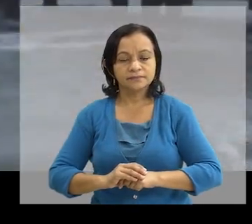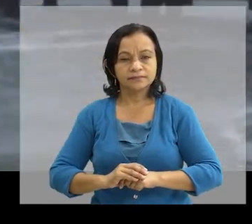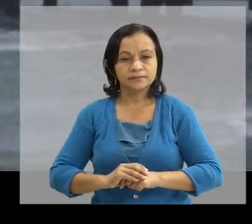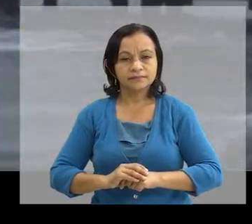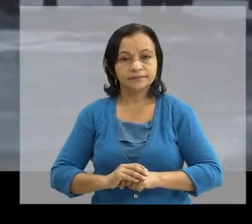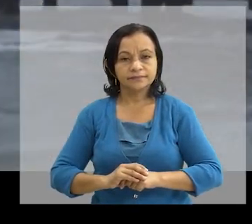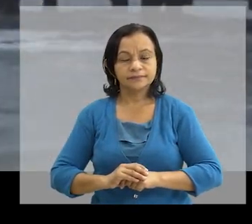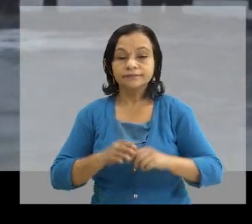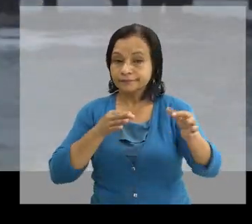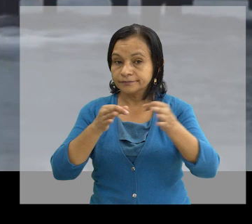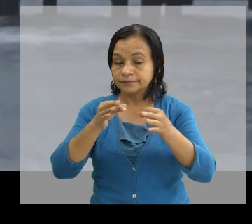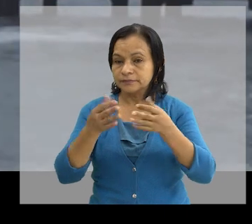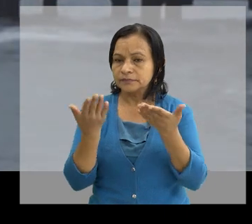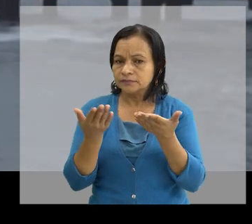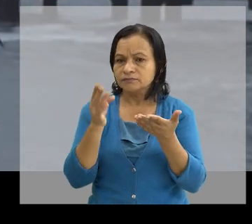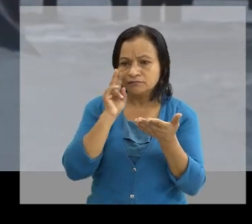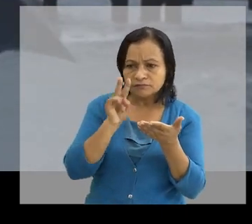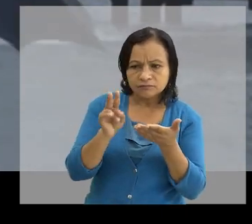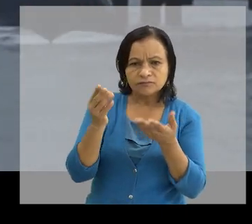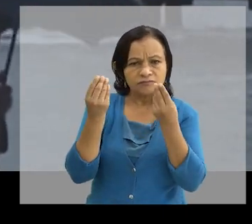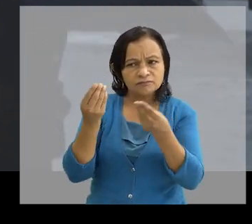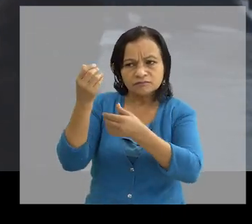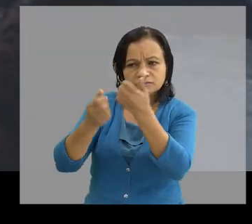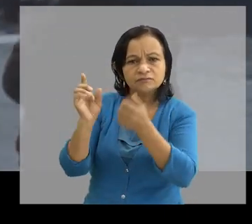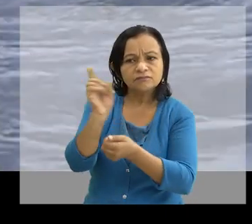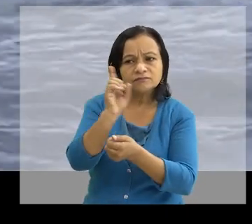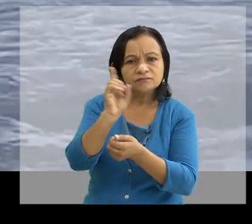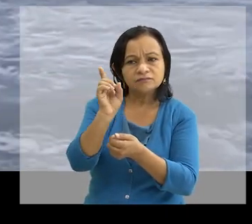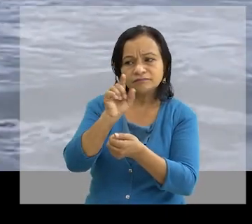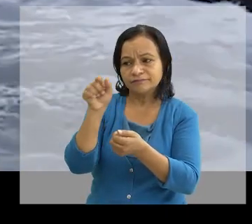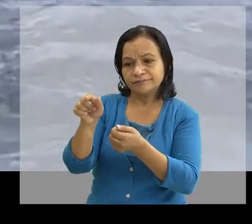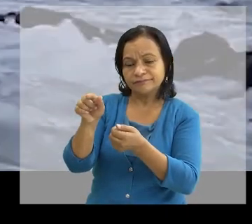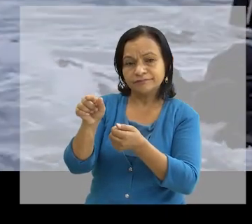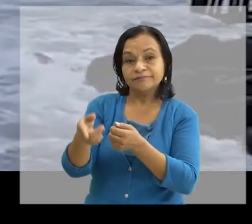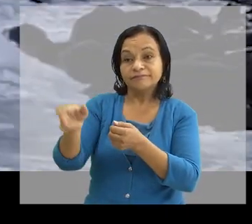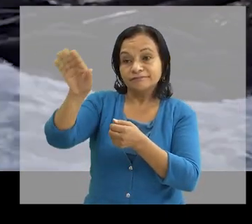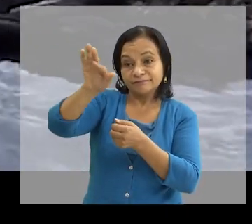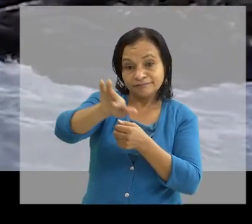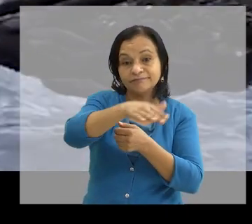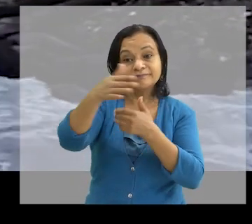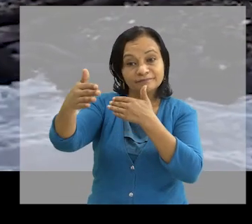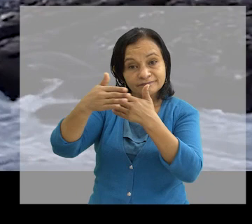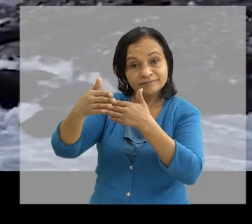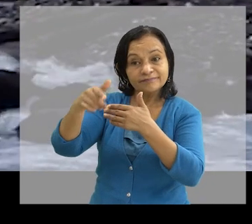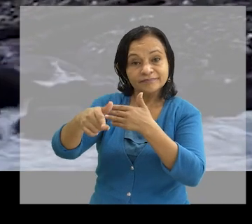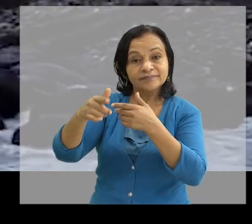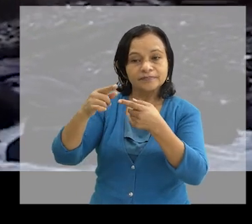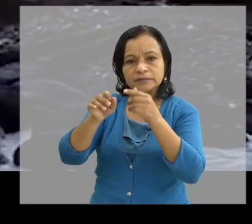De hecho se tiene registro de muchas afectaciones en la parte de la zona costera En lo que ha